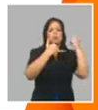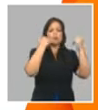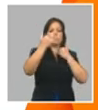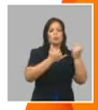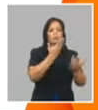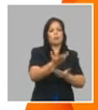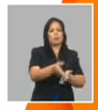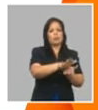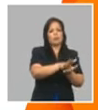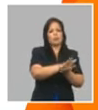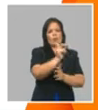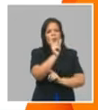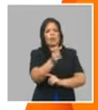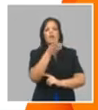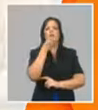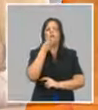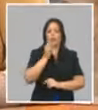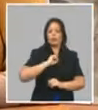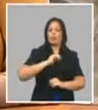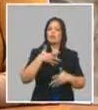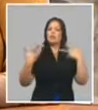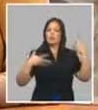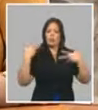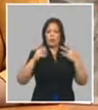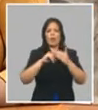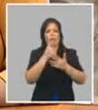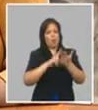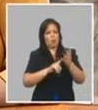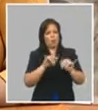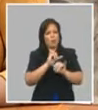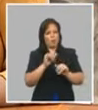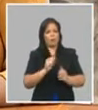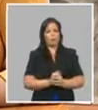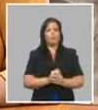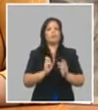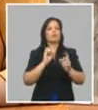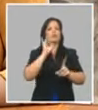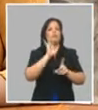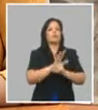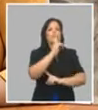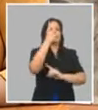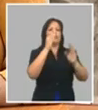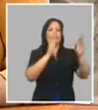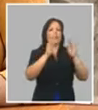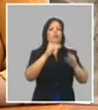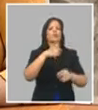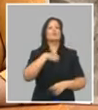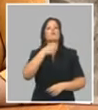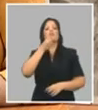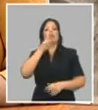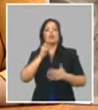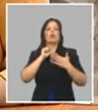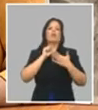familia y seguir homenajeando a todos los padres. Desde la primera fase inician también los servicios de visitantes